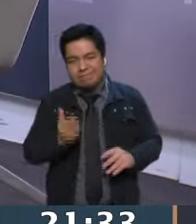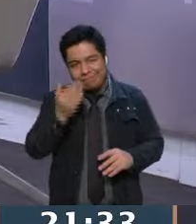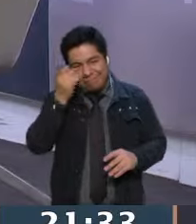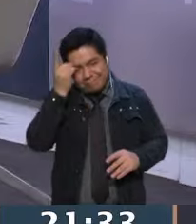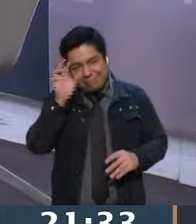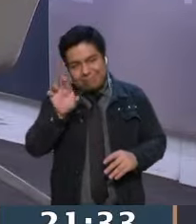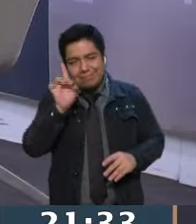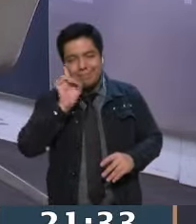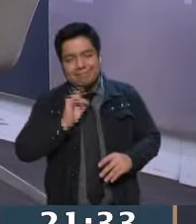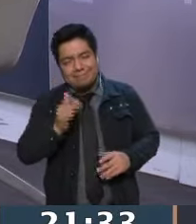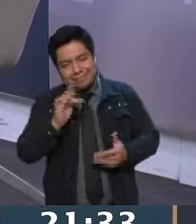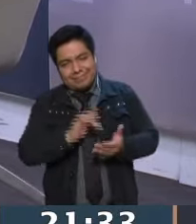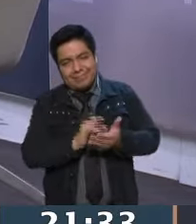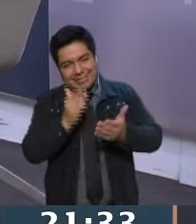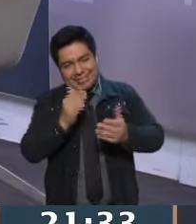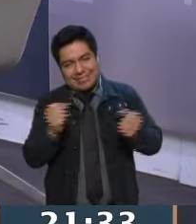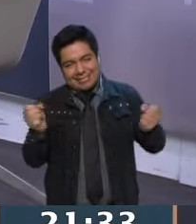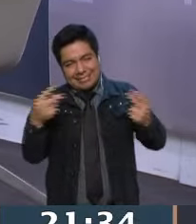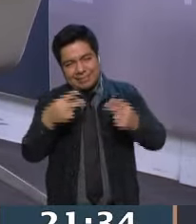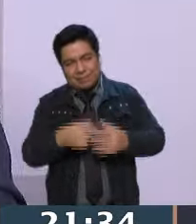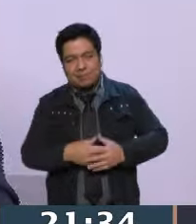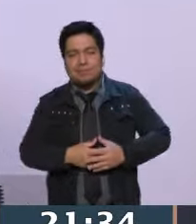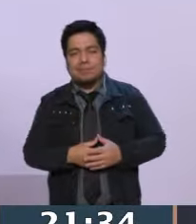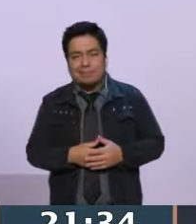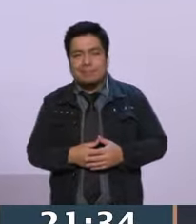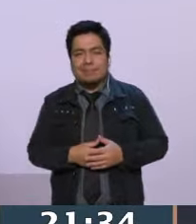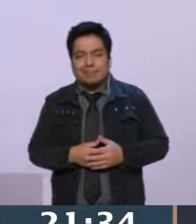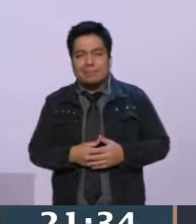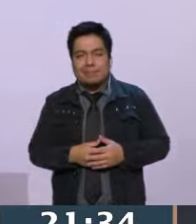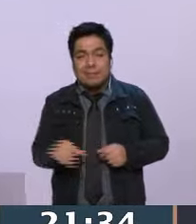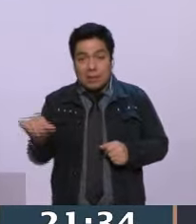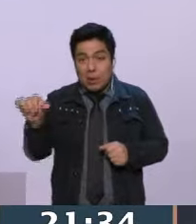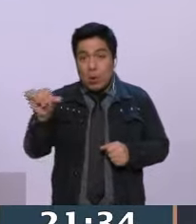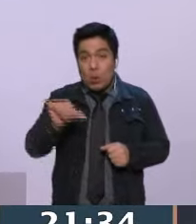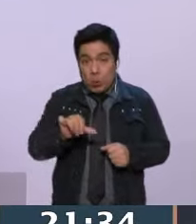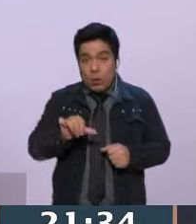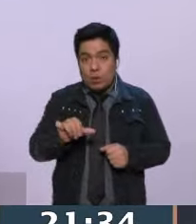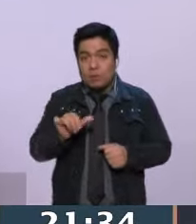mucho por su tiempo. vemos por acá. No, hombre, muchas gracias. Hoy también le cuento que el 15 de febrero se conmemora.